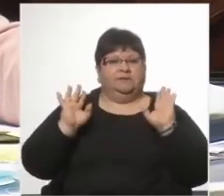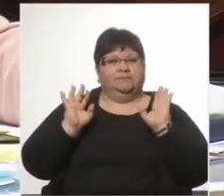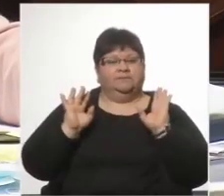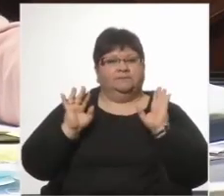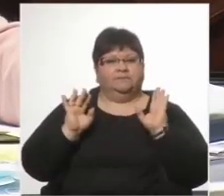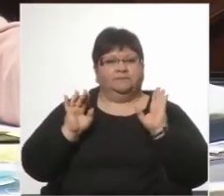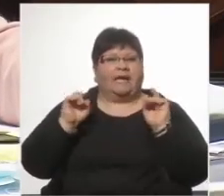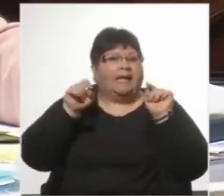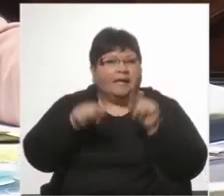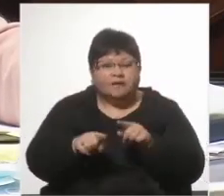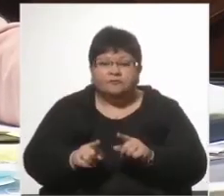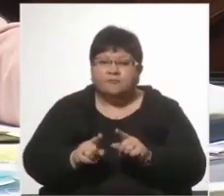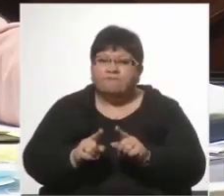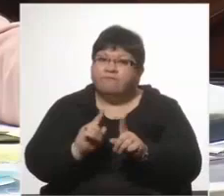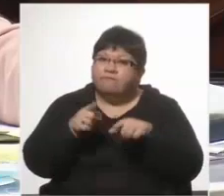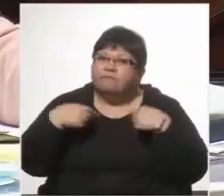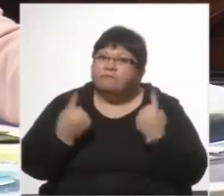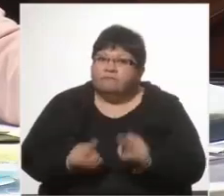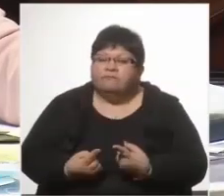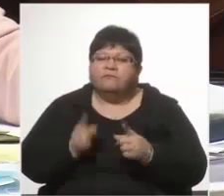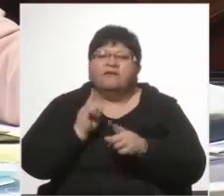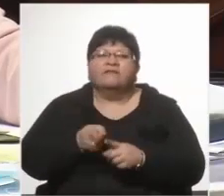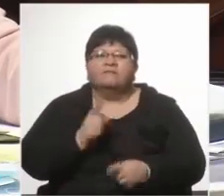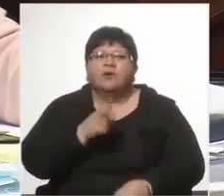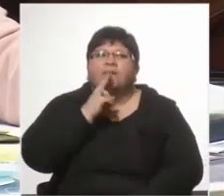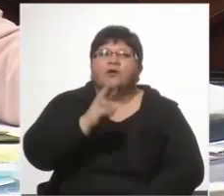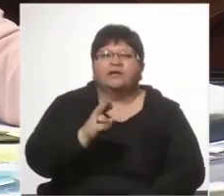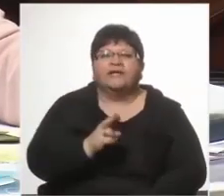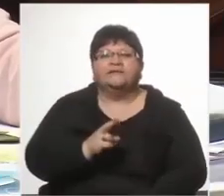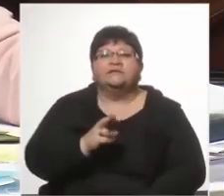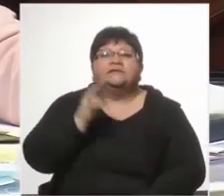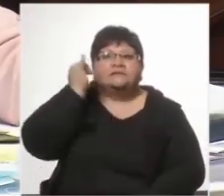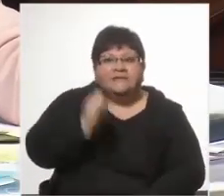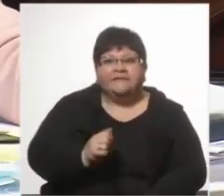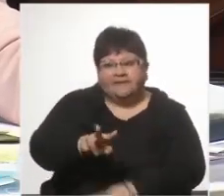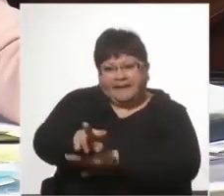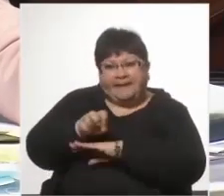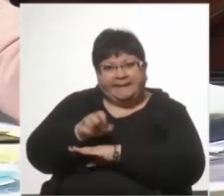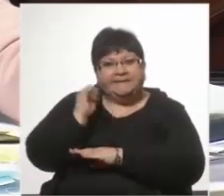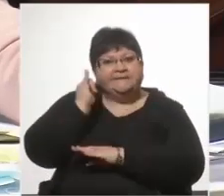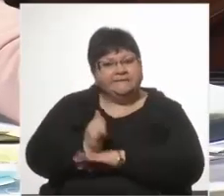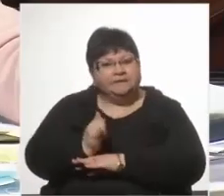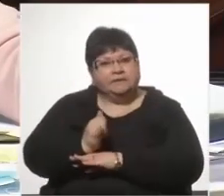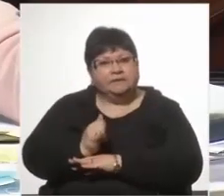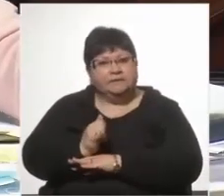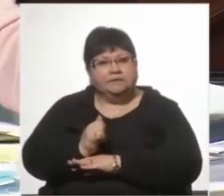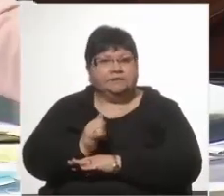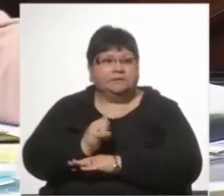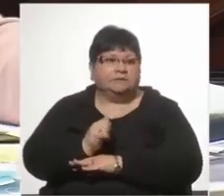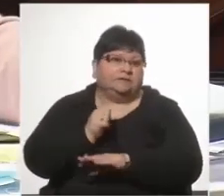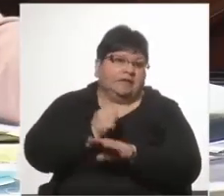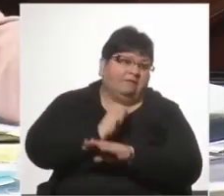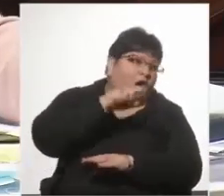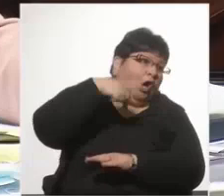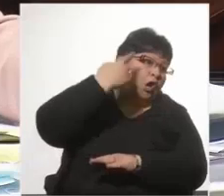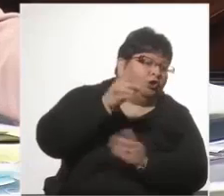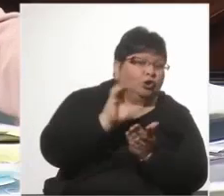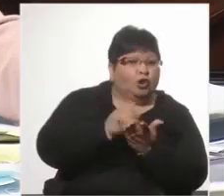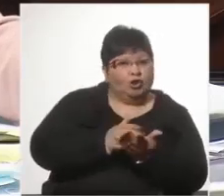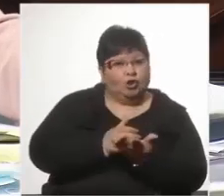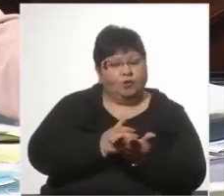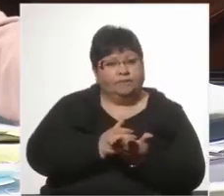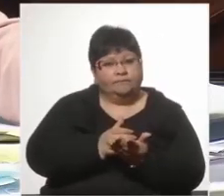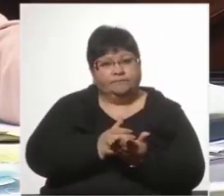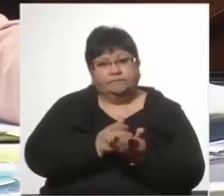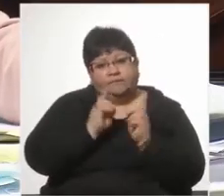Eso es lo que nosotros tenemos que contestar. Frente a la fiscalía, sí. Y si hubiera estado el otro código, frente